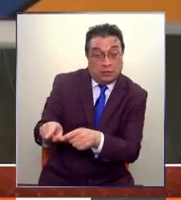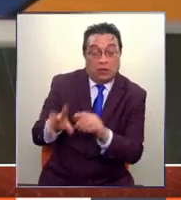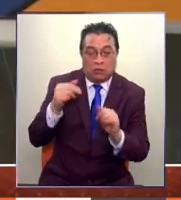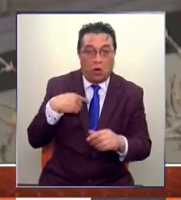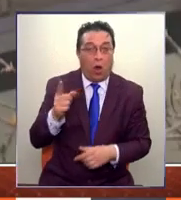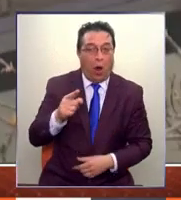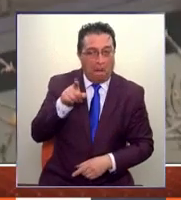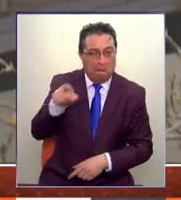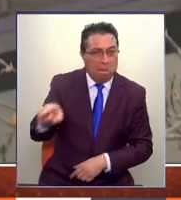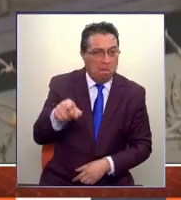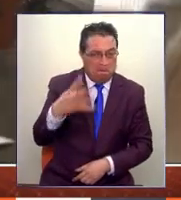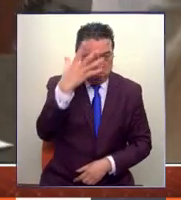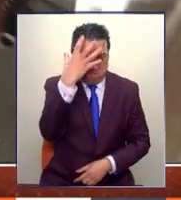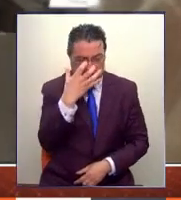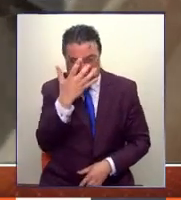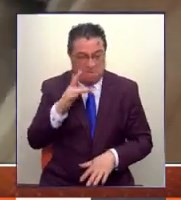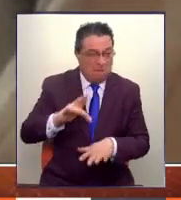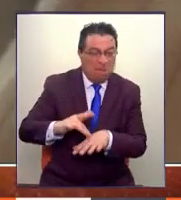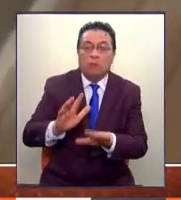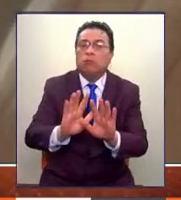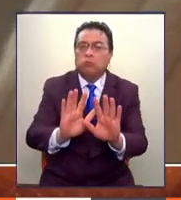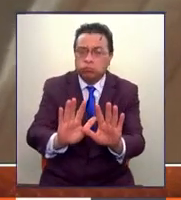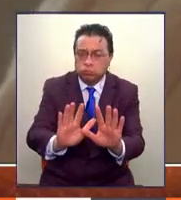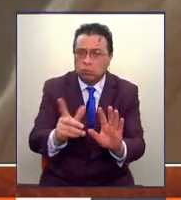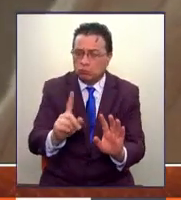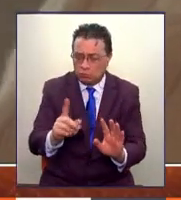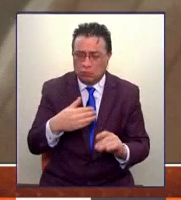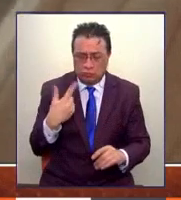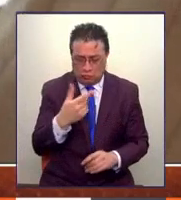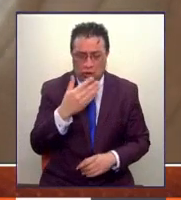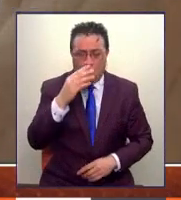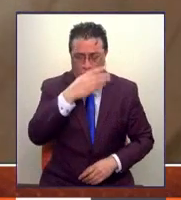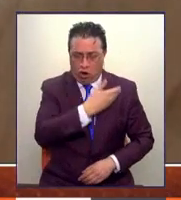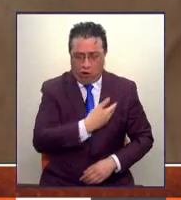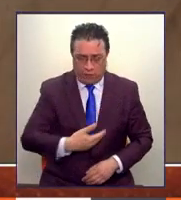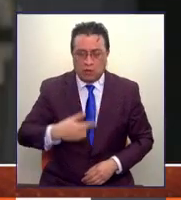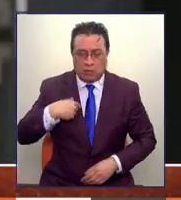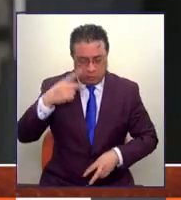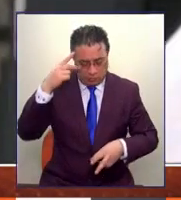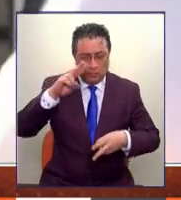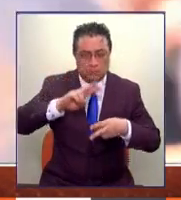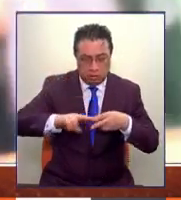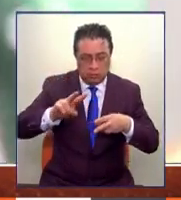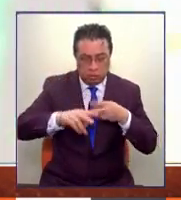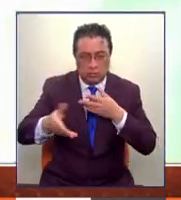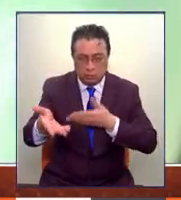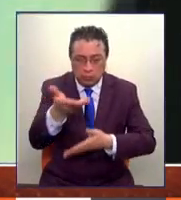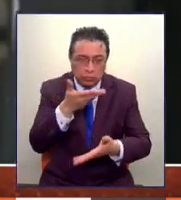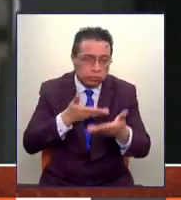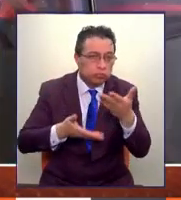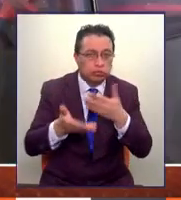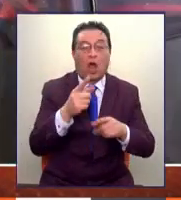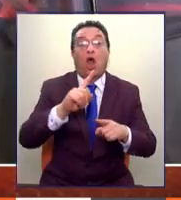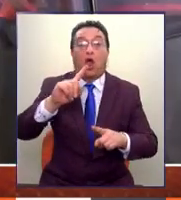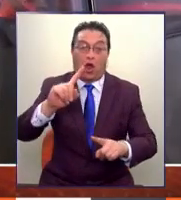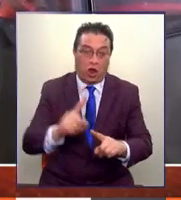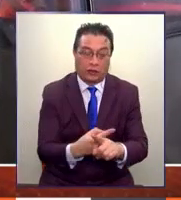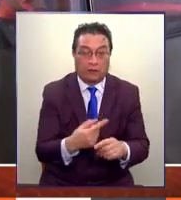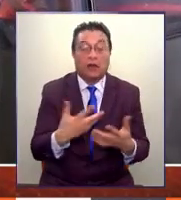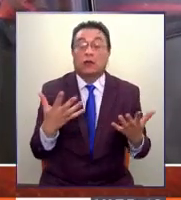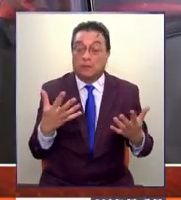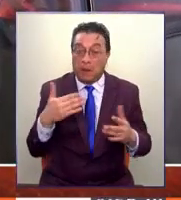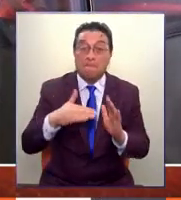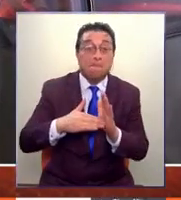dedo, y en eso estamos abocados como gobierno, es reconstruir esta relación, generar un nuevo trato, un nuevo diálogo, porque, insisto, lo